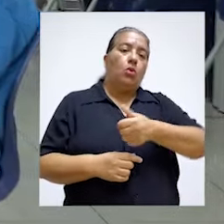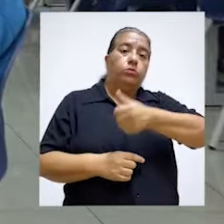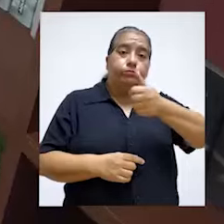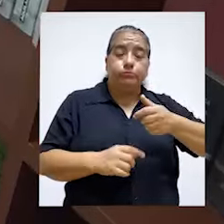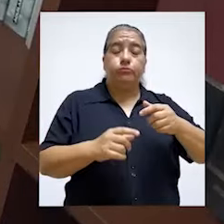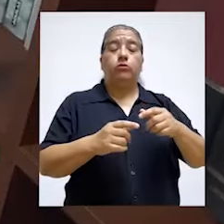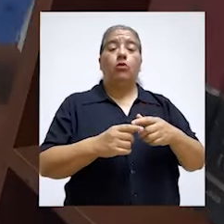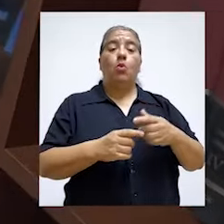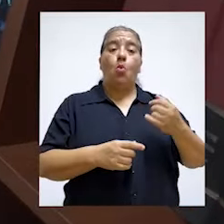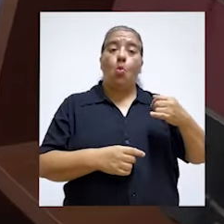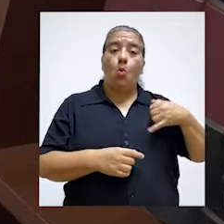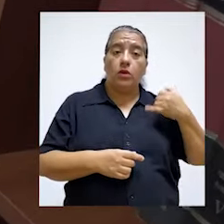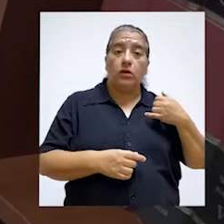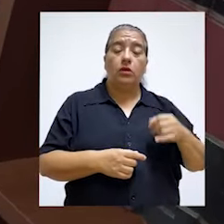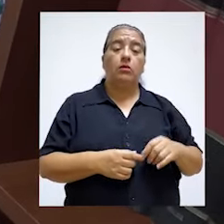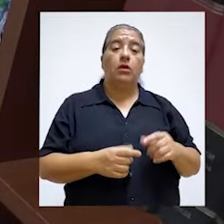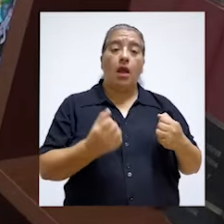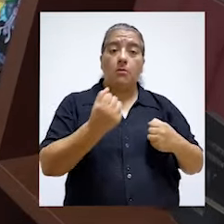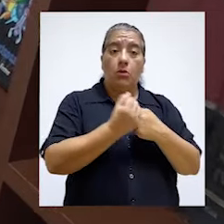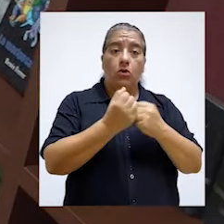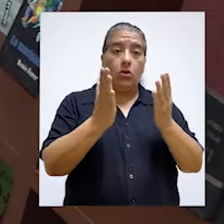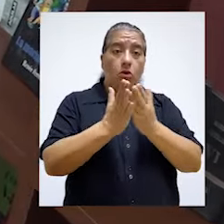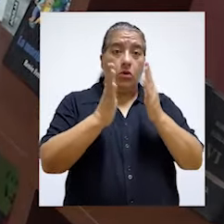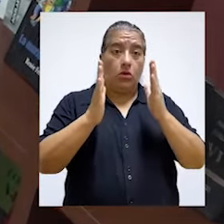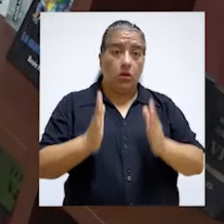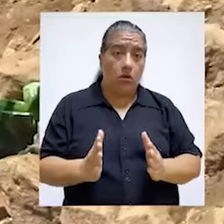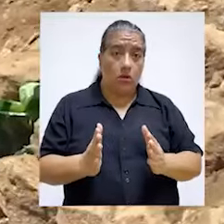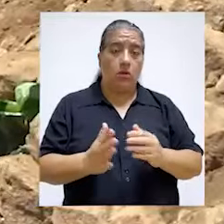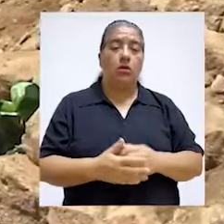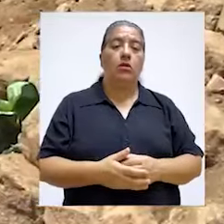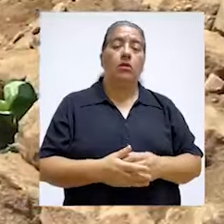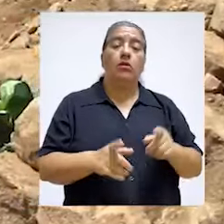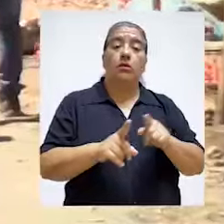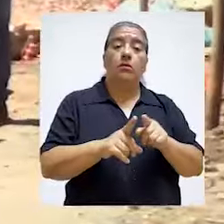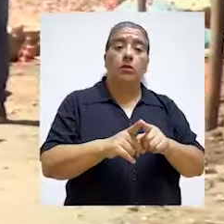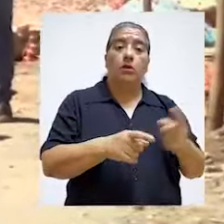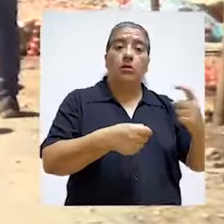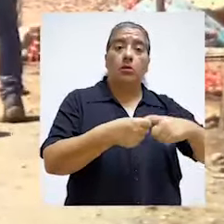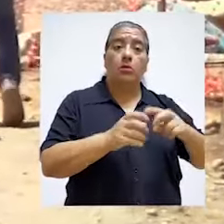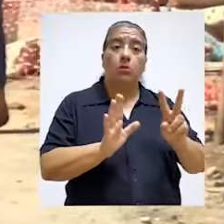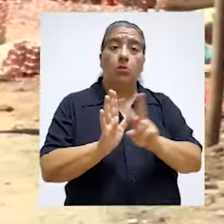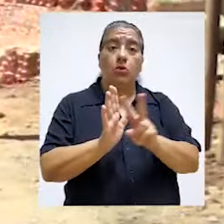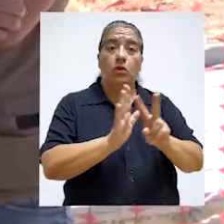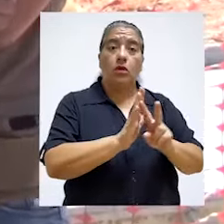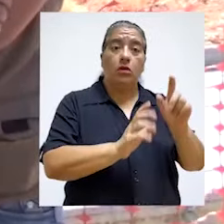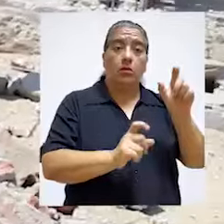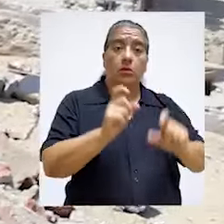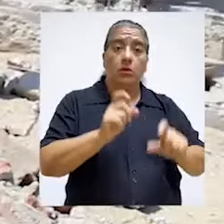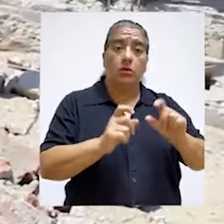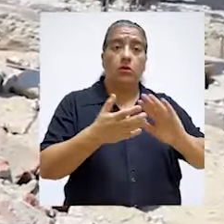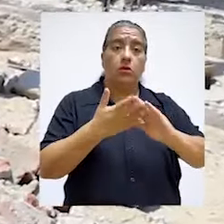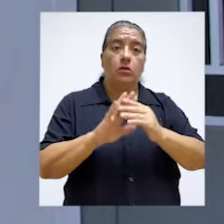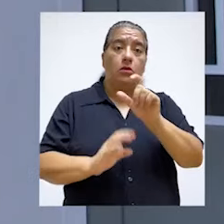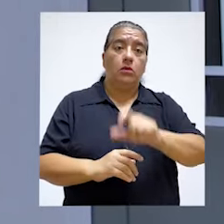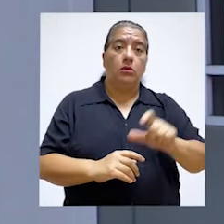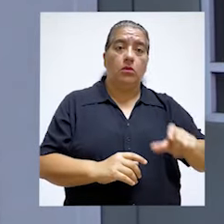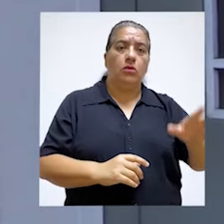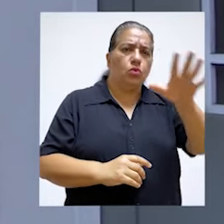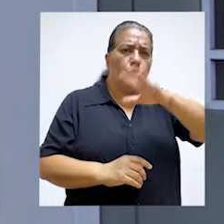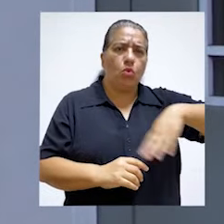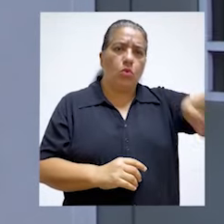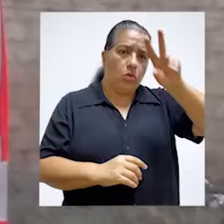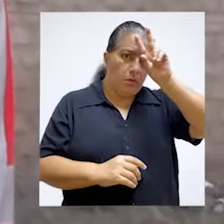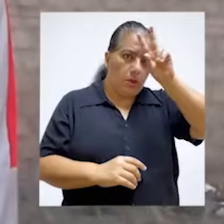auditores juveniles con el apoyo de los escolares, monitores ciudadano de control con la intervención voluntaria de la